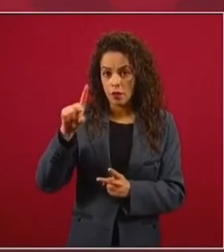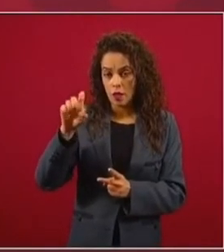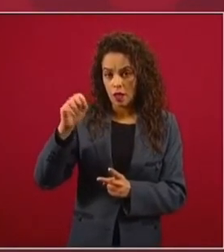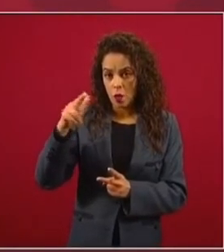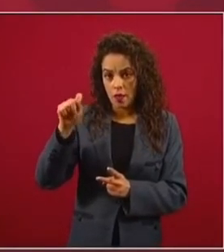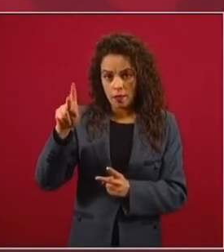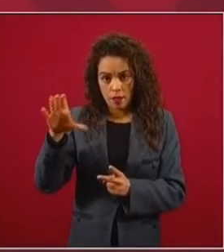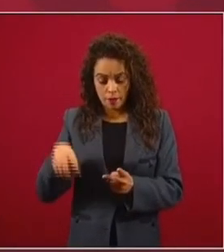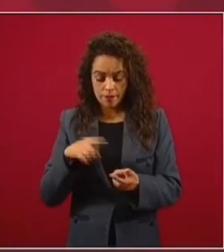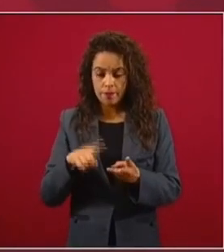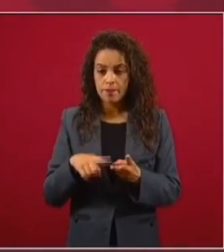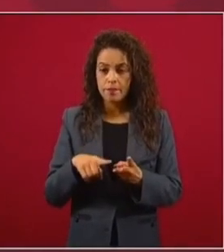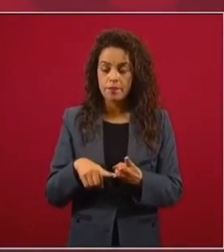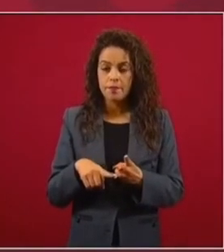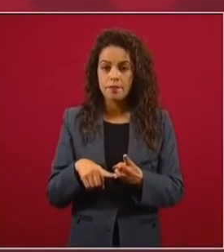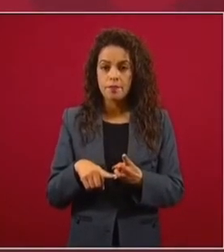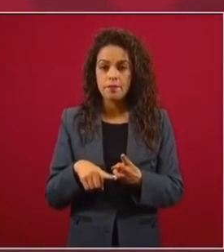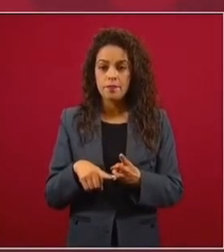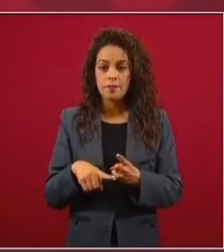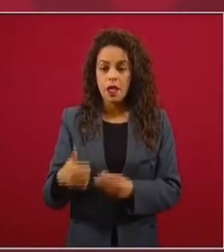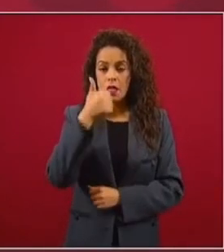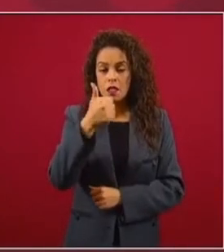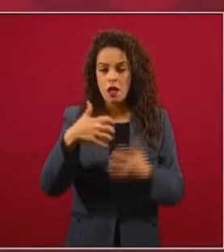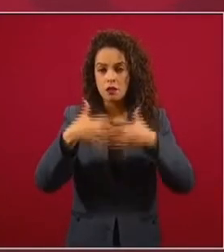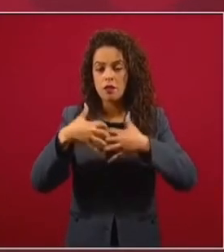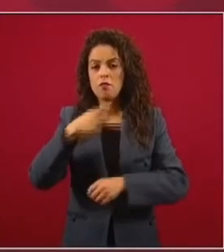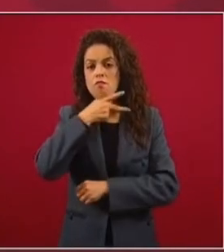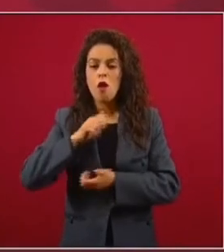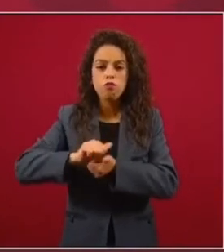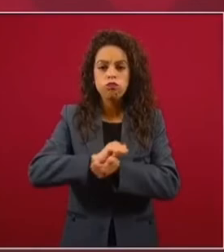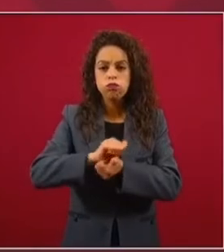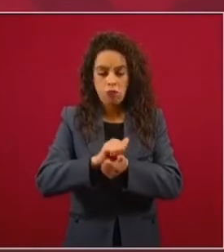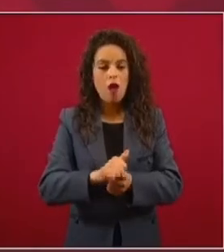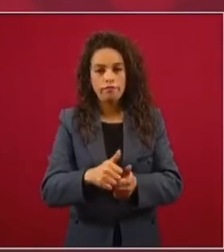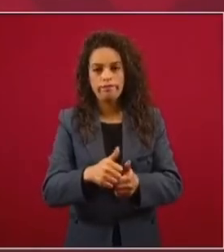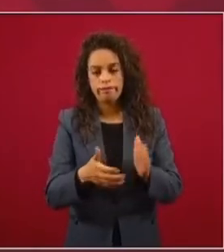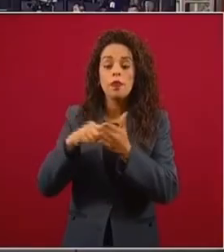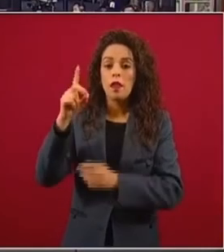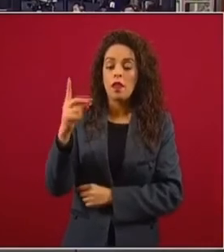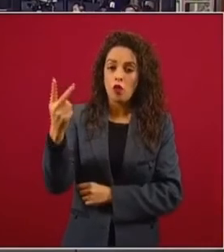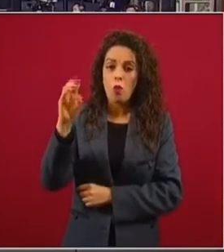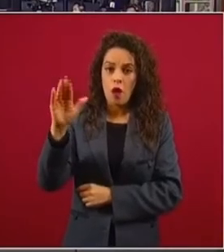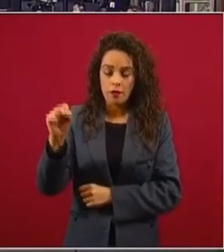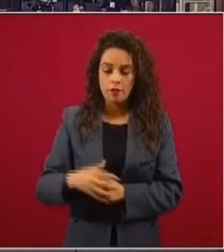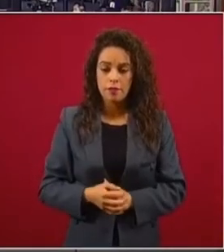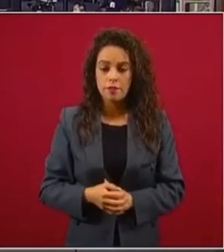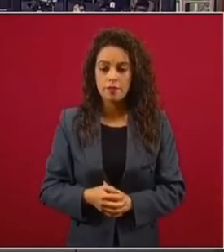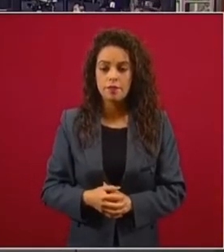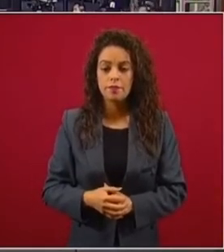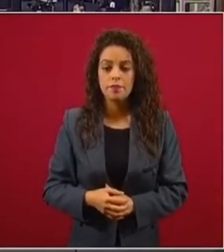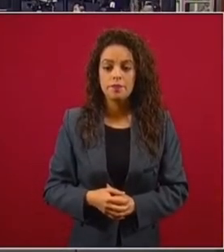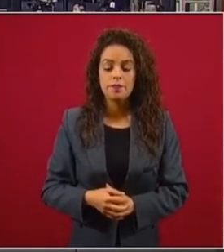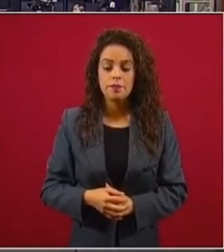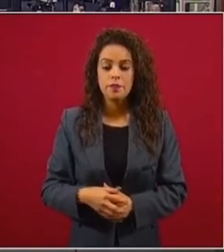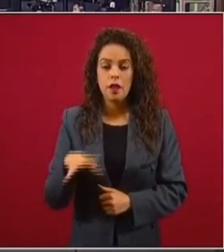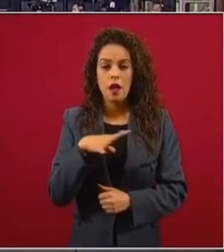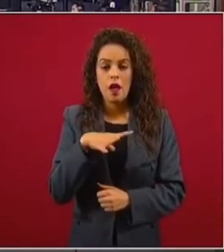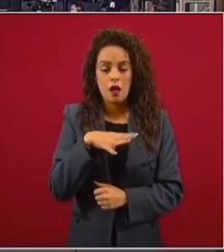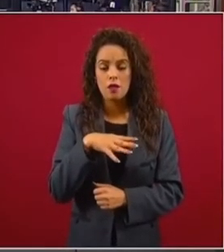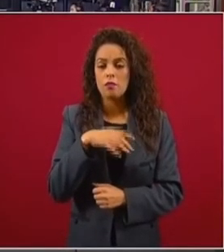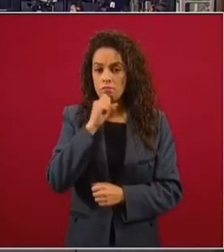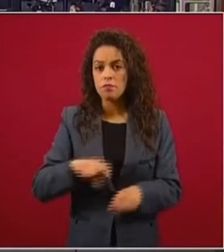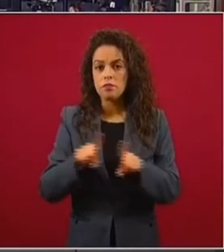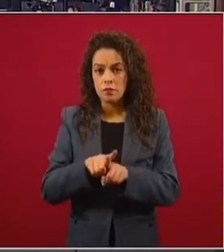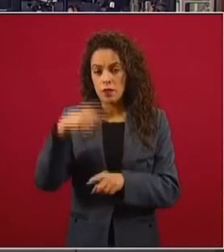para la rehabilitación de las seis refinerías y la construcción de la nueva refinería de Dos Bocas, para continuar con la